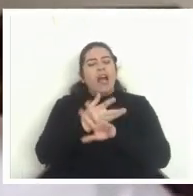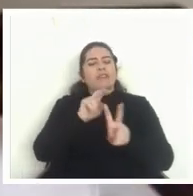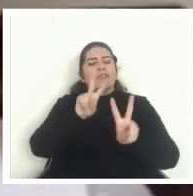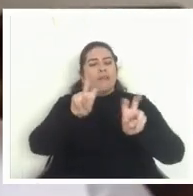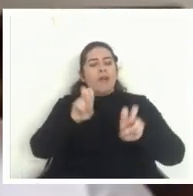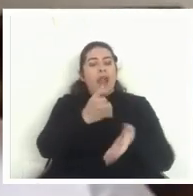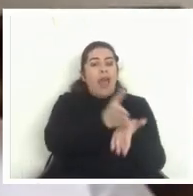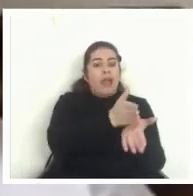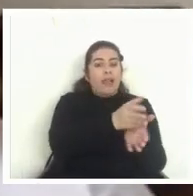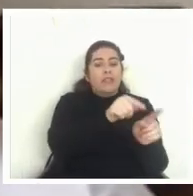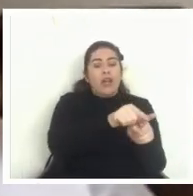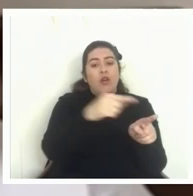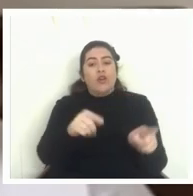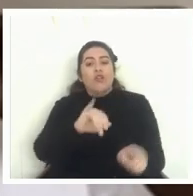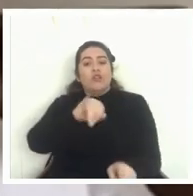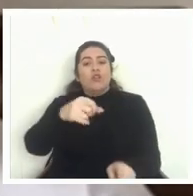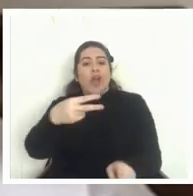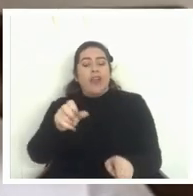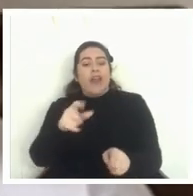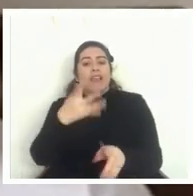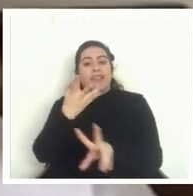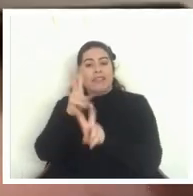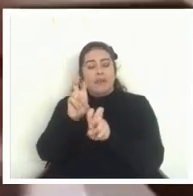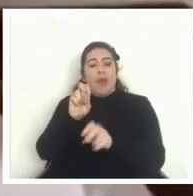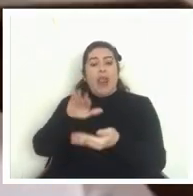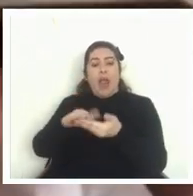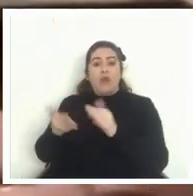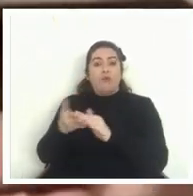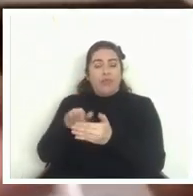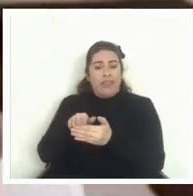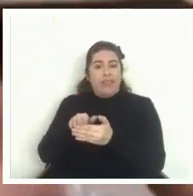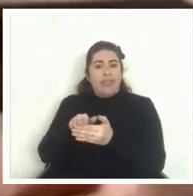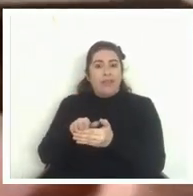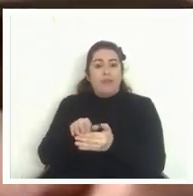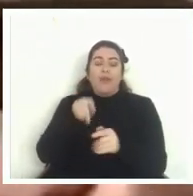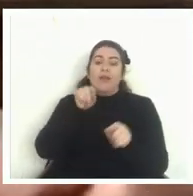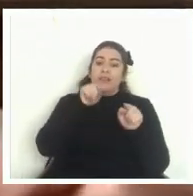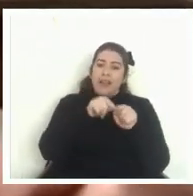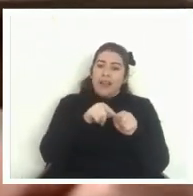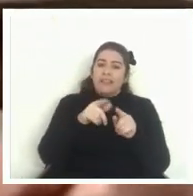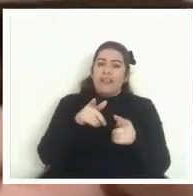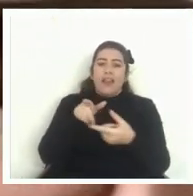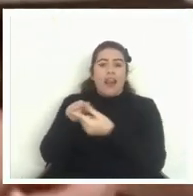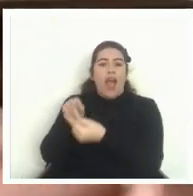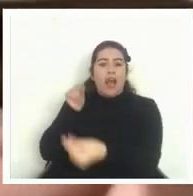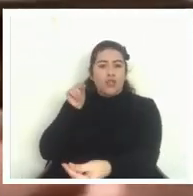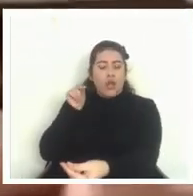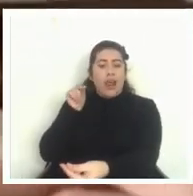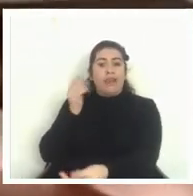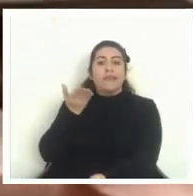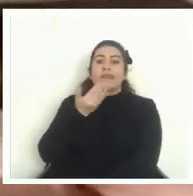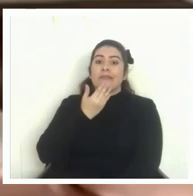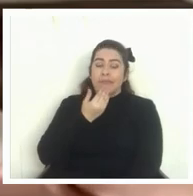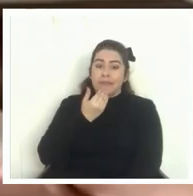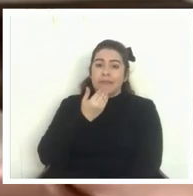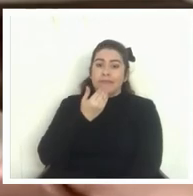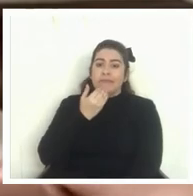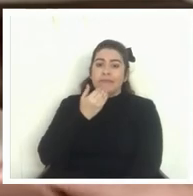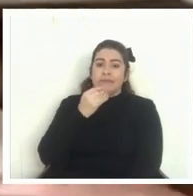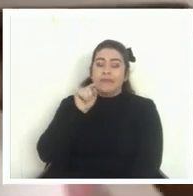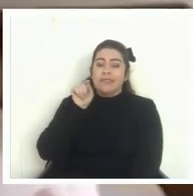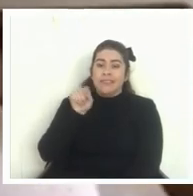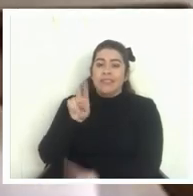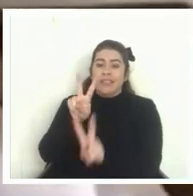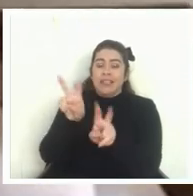dijo hay asuntos en la comunidad pero también pienso que está este elemento nacional cierto elemento y que trae